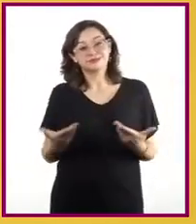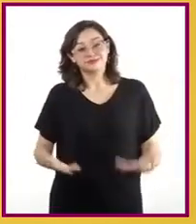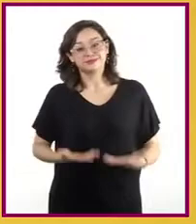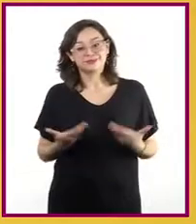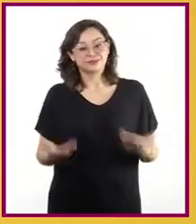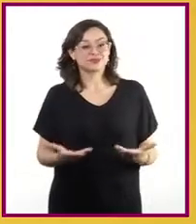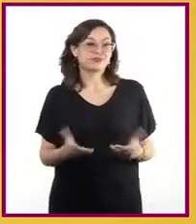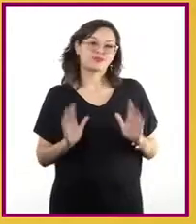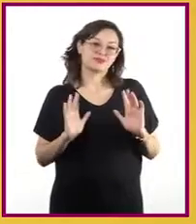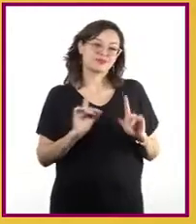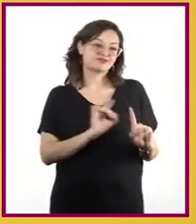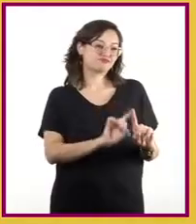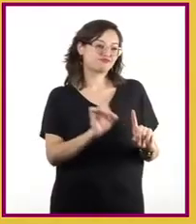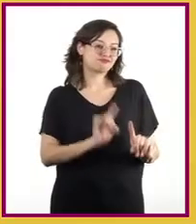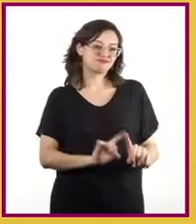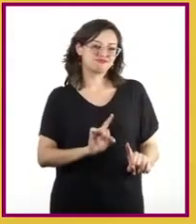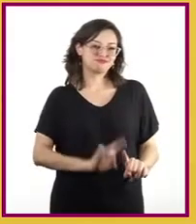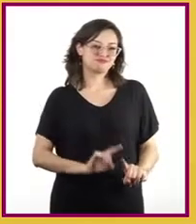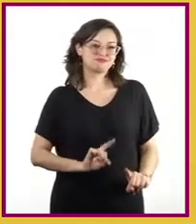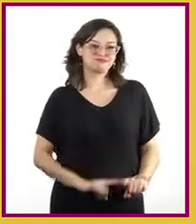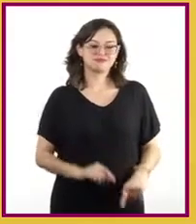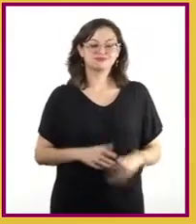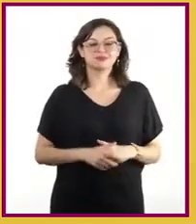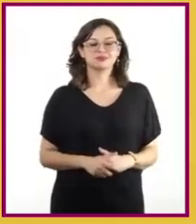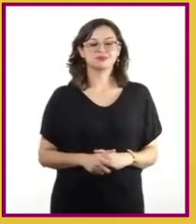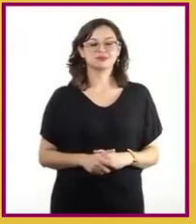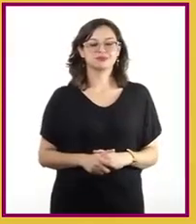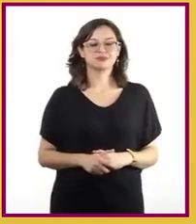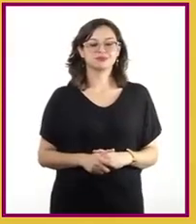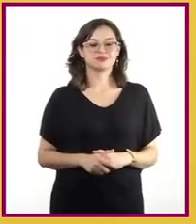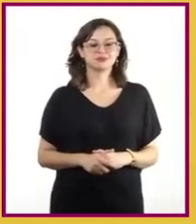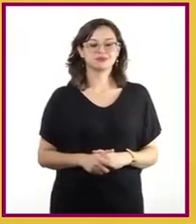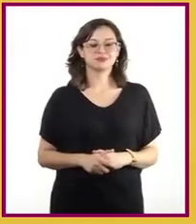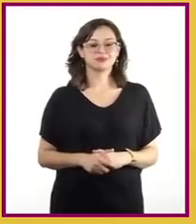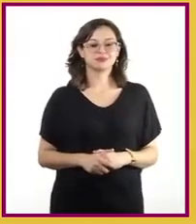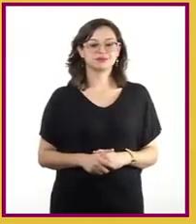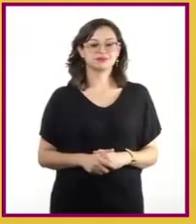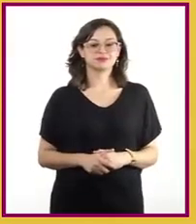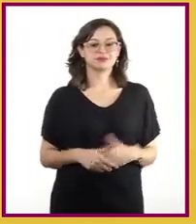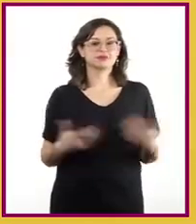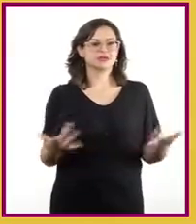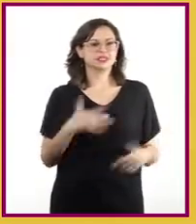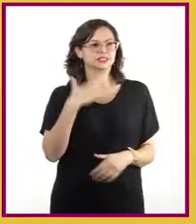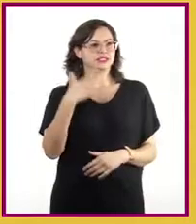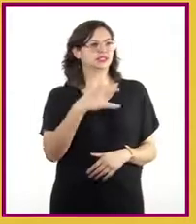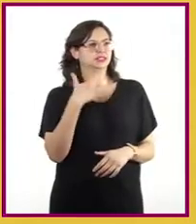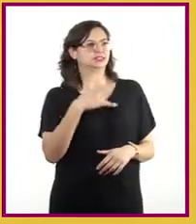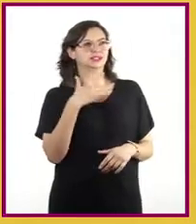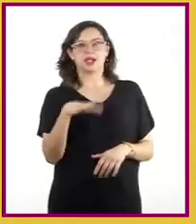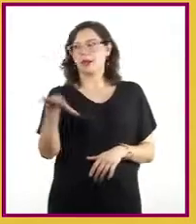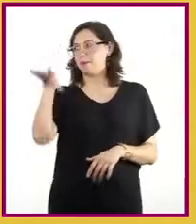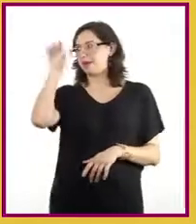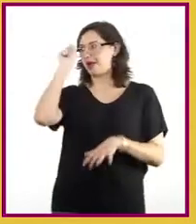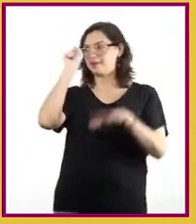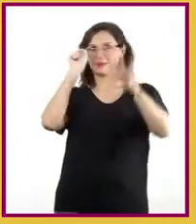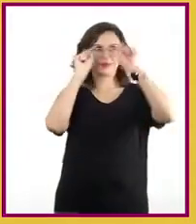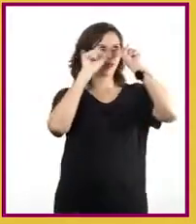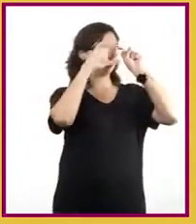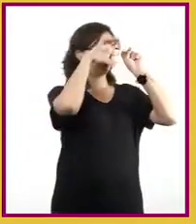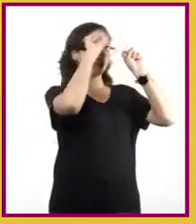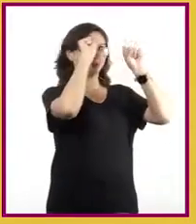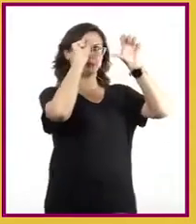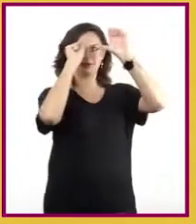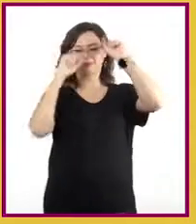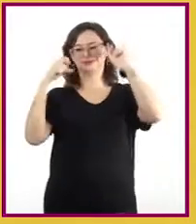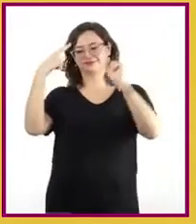por solo mencionar algunas. Esto provoca que nuestros sentidos envíen más información al cerebro, lo